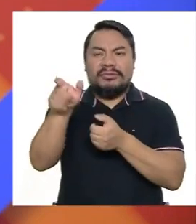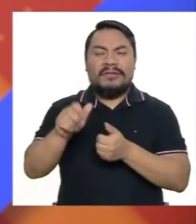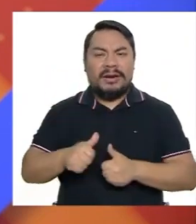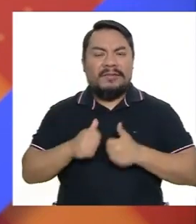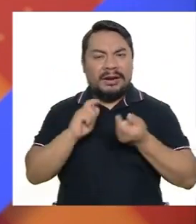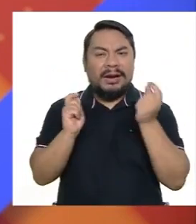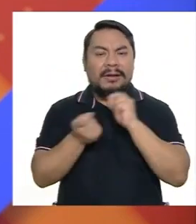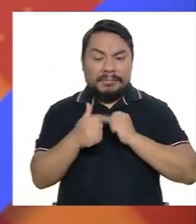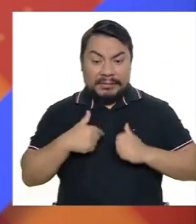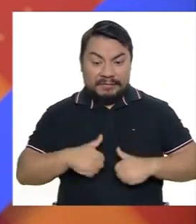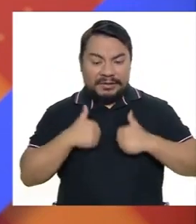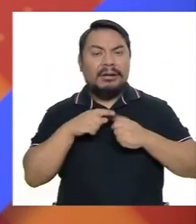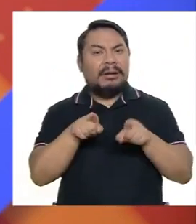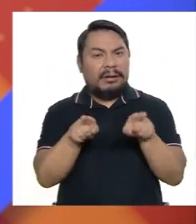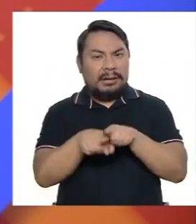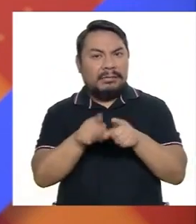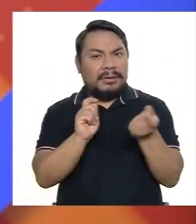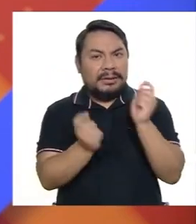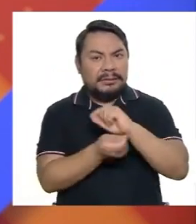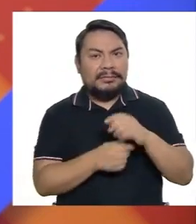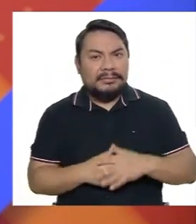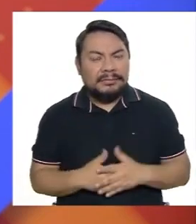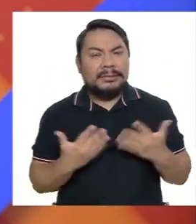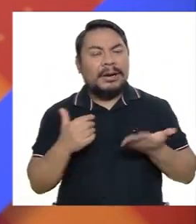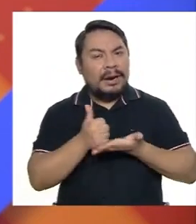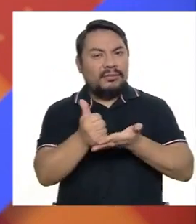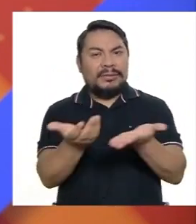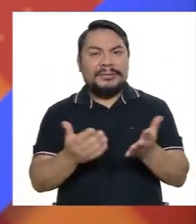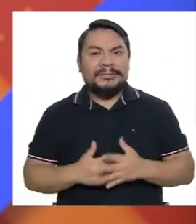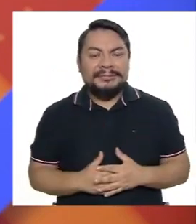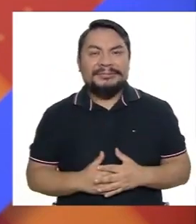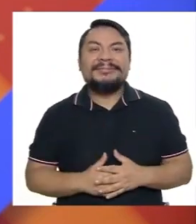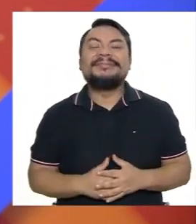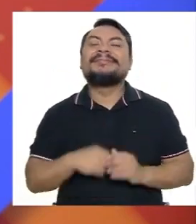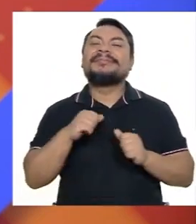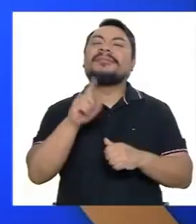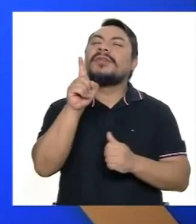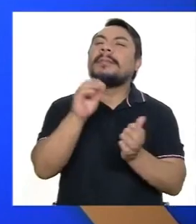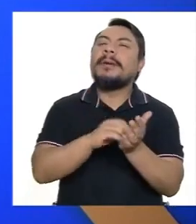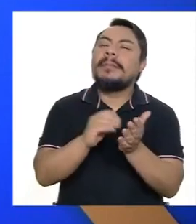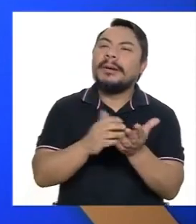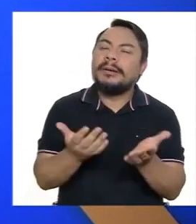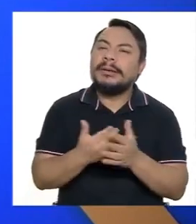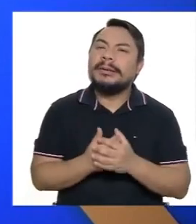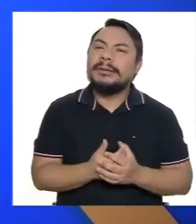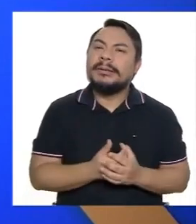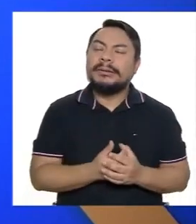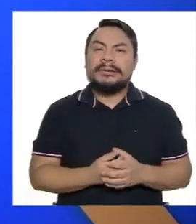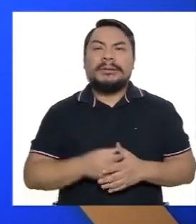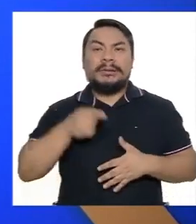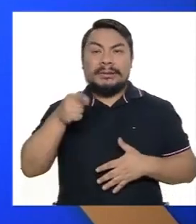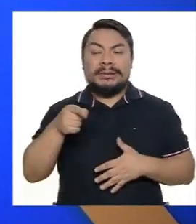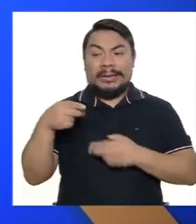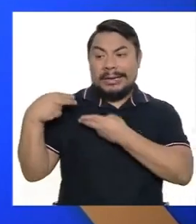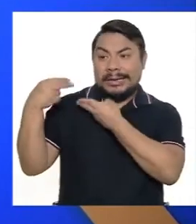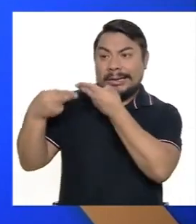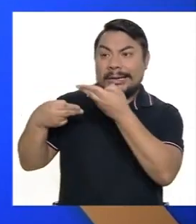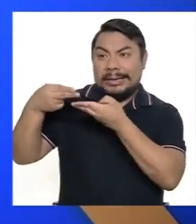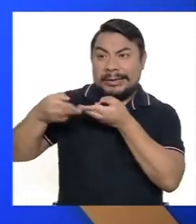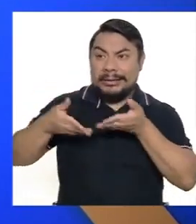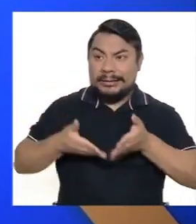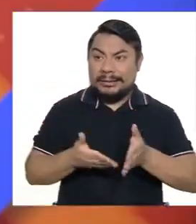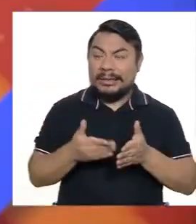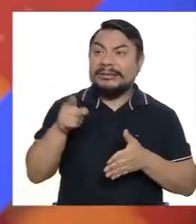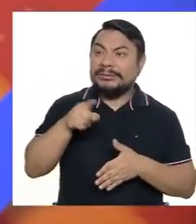cambie y nuestra vida también cambie. Así que hay que ayudar ahí. Y una cosa más. ¿Es hereditario o no?